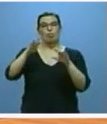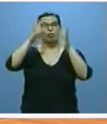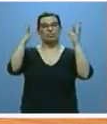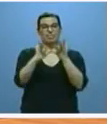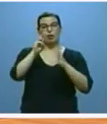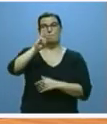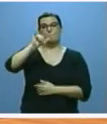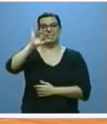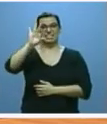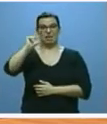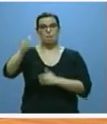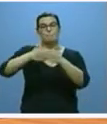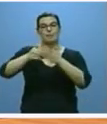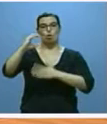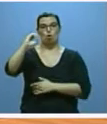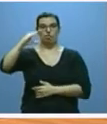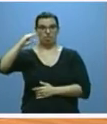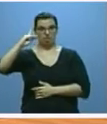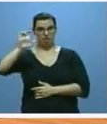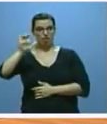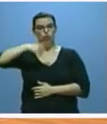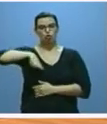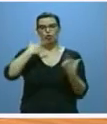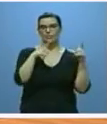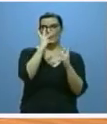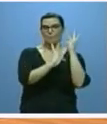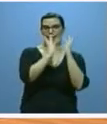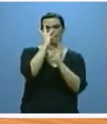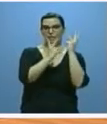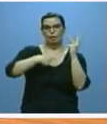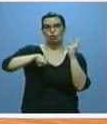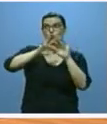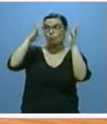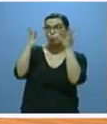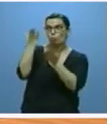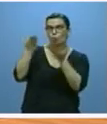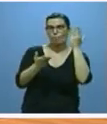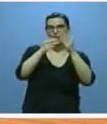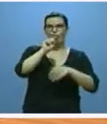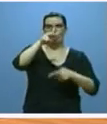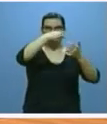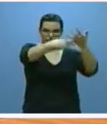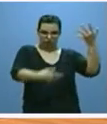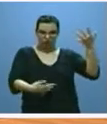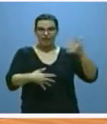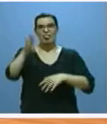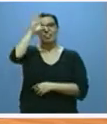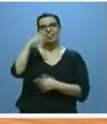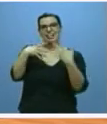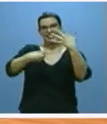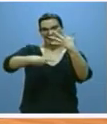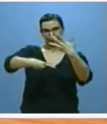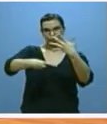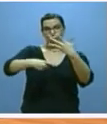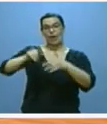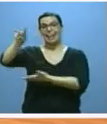en matemáticas nos situamos en el duodécimo lugar del mundo en ciencias en el sexto y en lectura en el